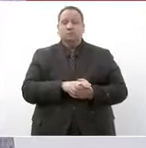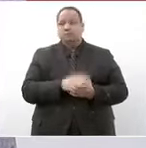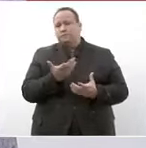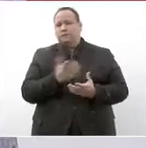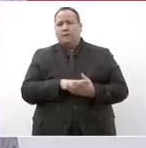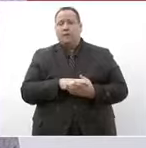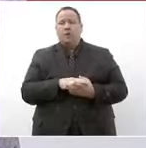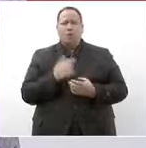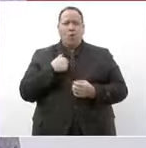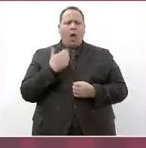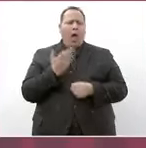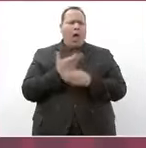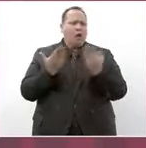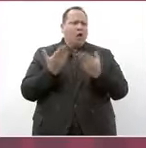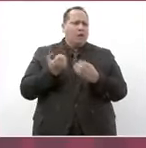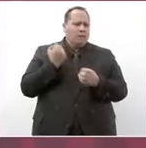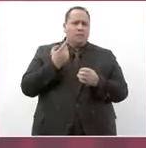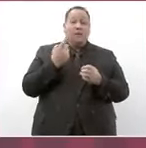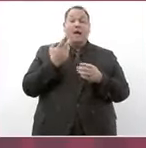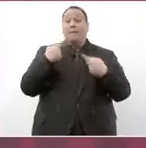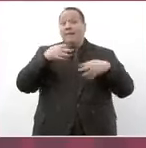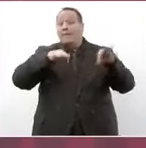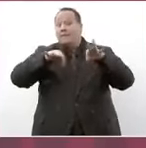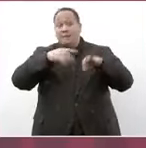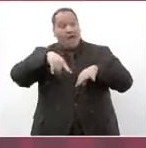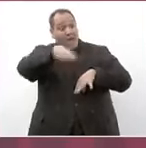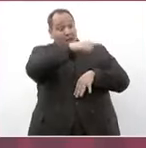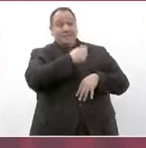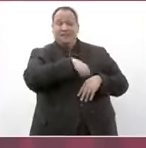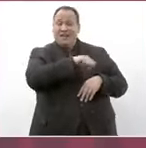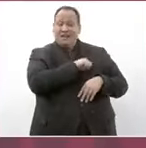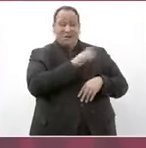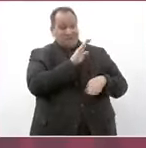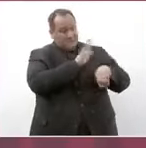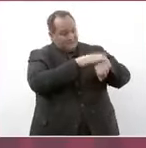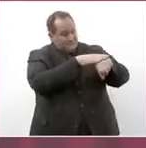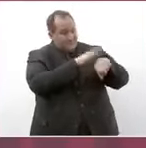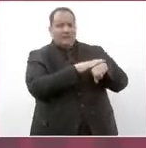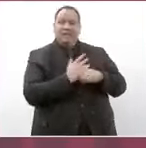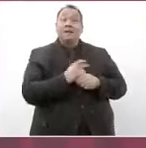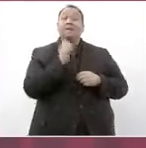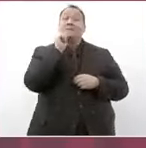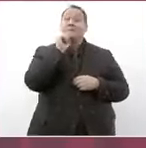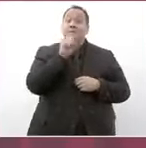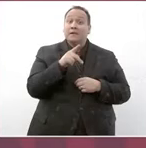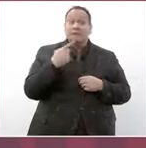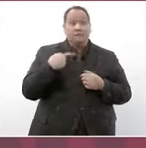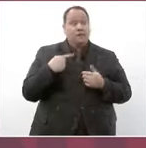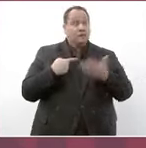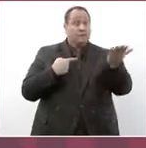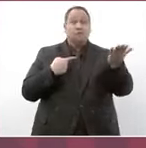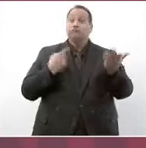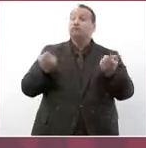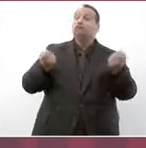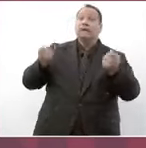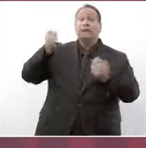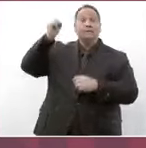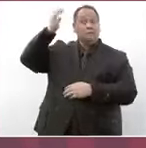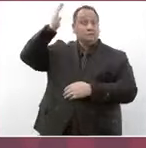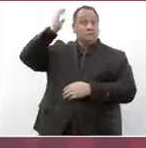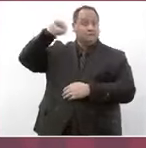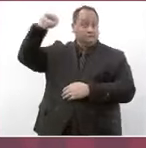aprovecho para hacer un llamado a todos los trabajadores de la salud y a los dirigentes